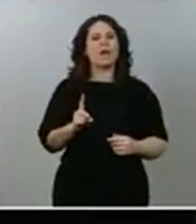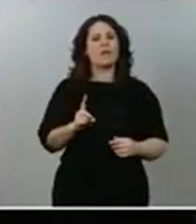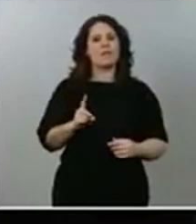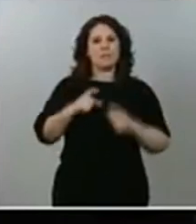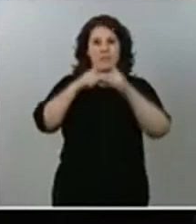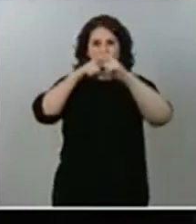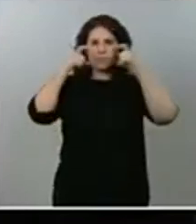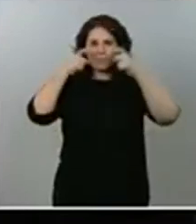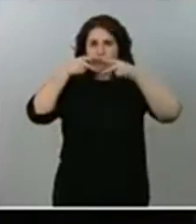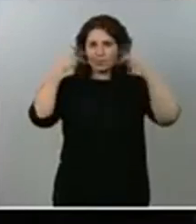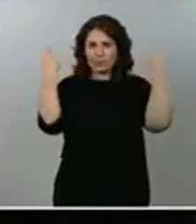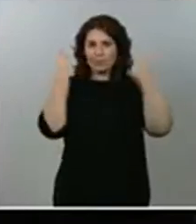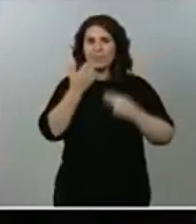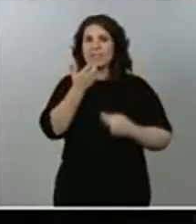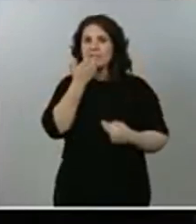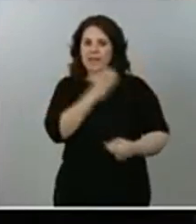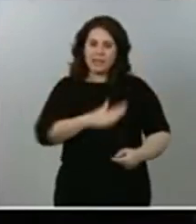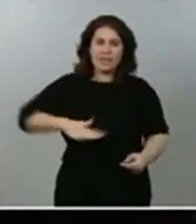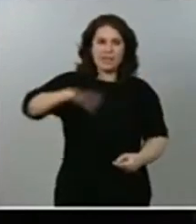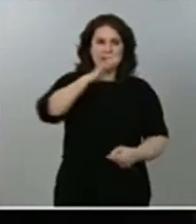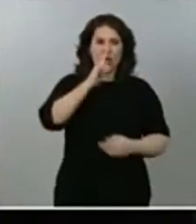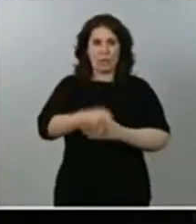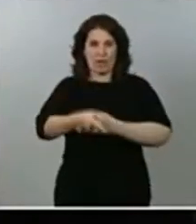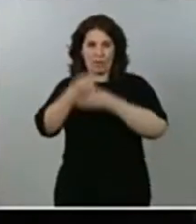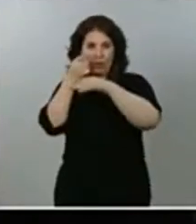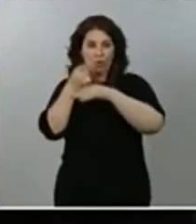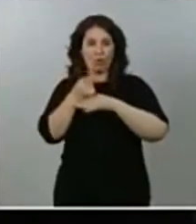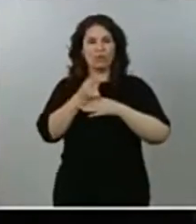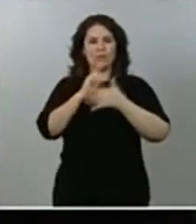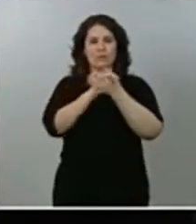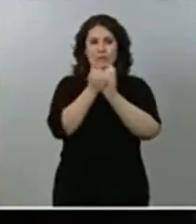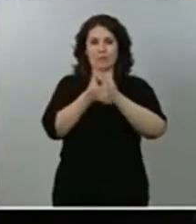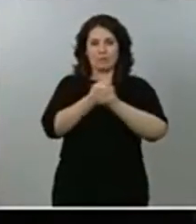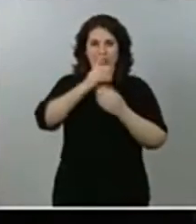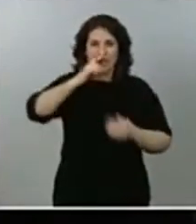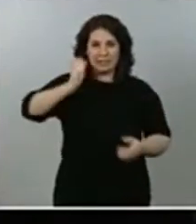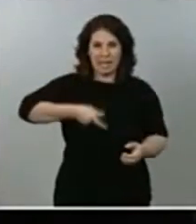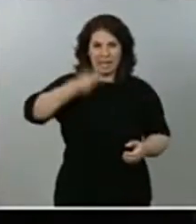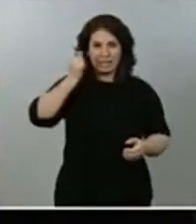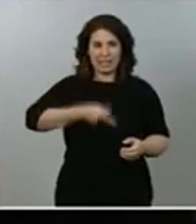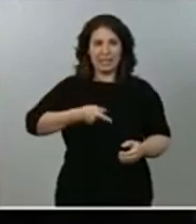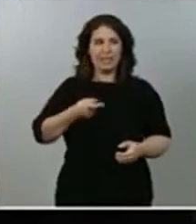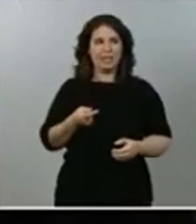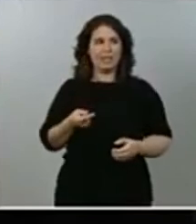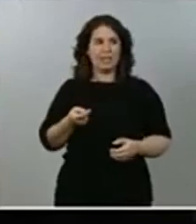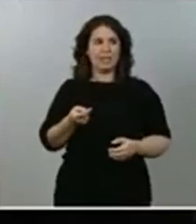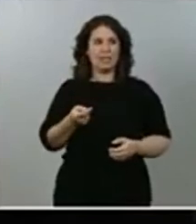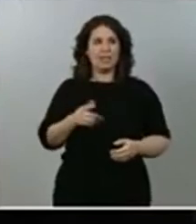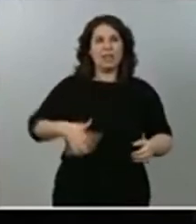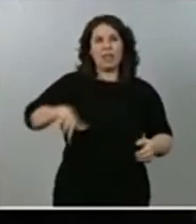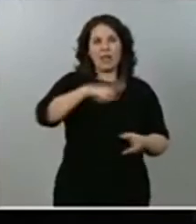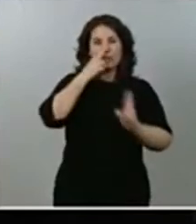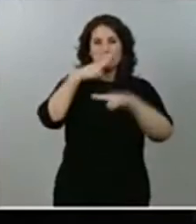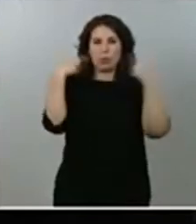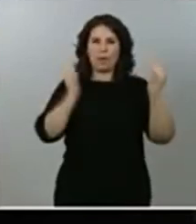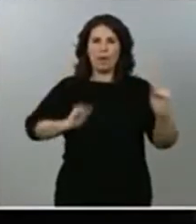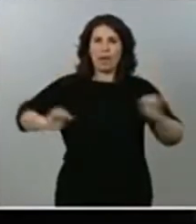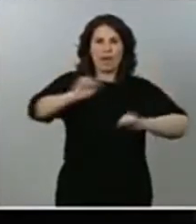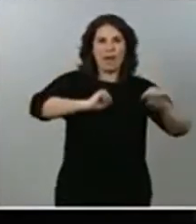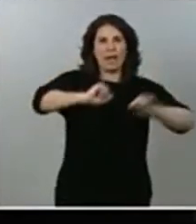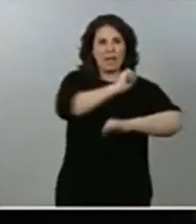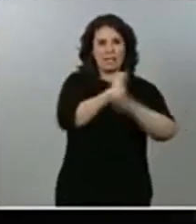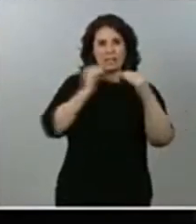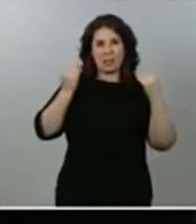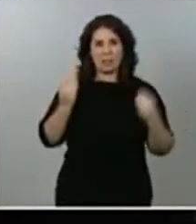aquellos entornos en donde es obligatoria, el lavado frecuente de manos, el aseo frecuente de los lugares públicos, todo aquello que, aunque parezca